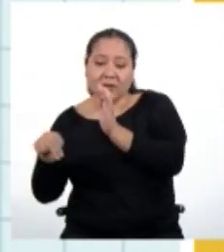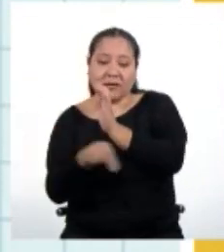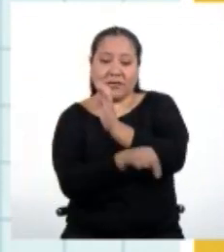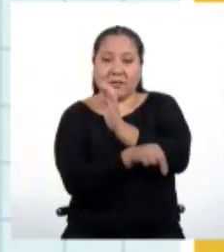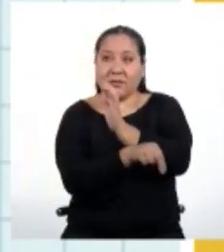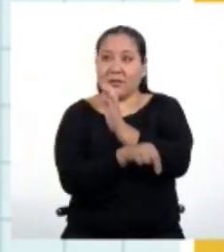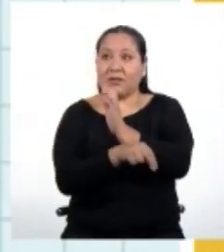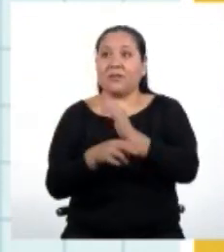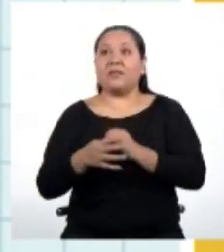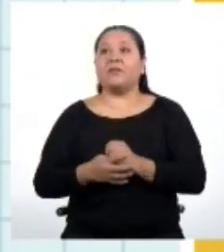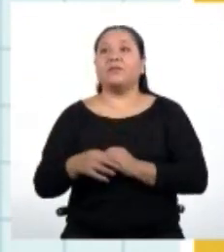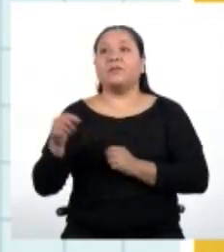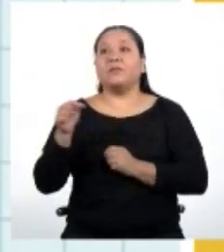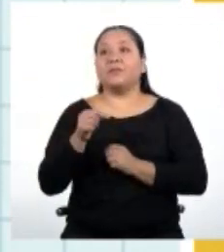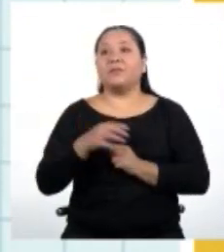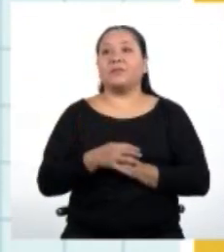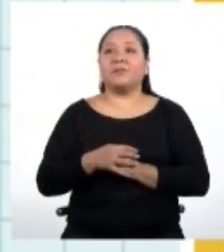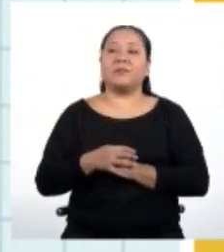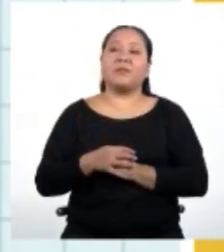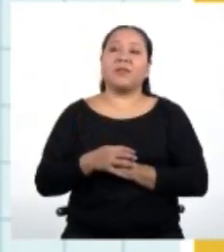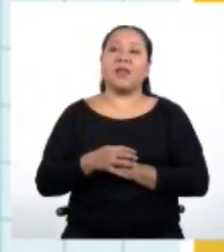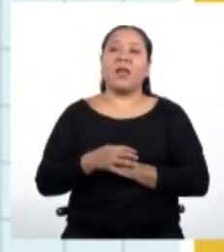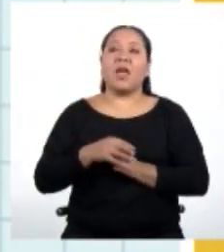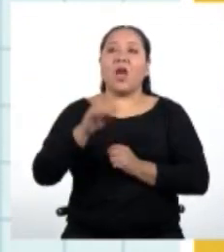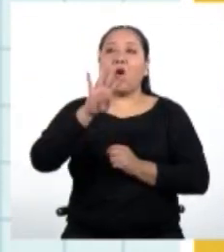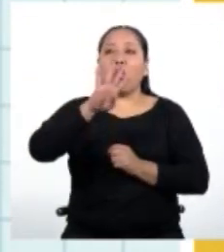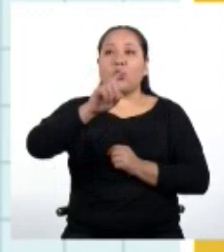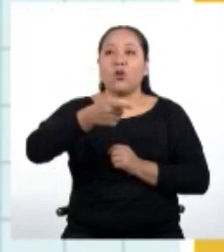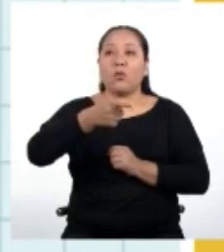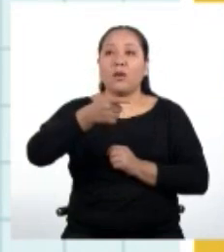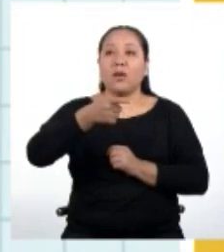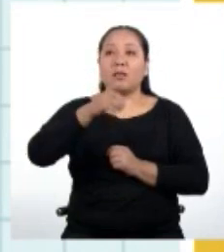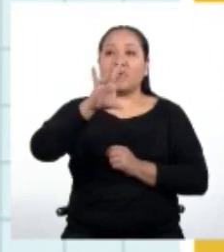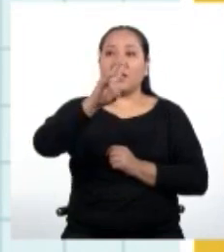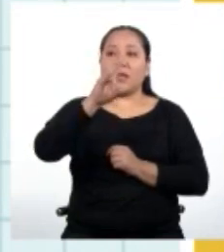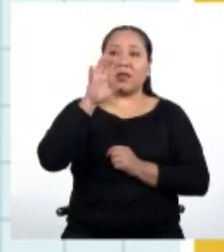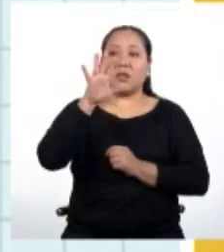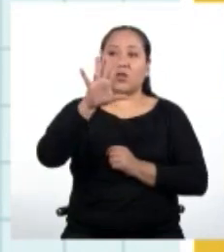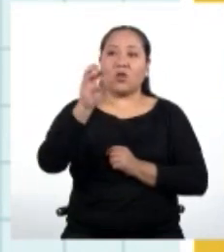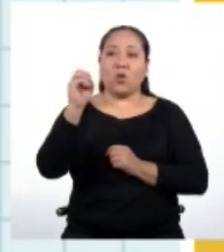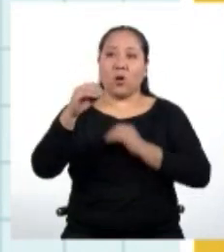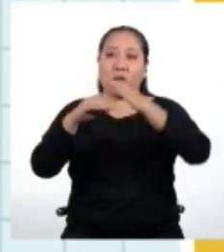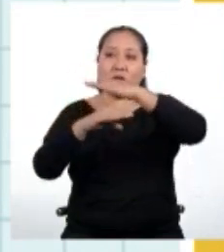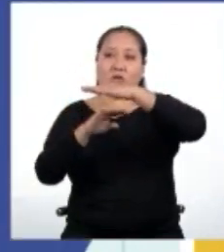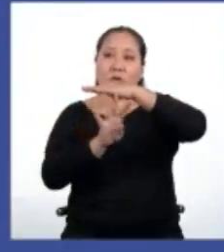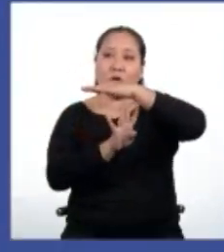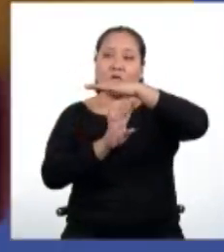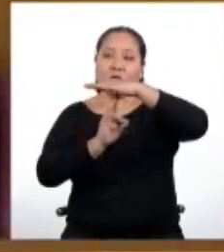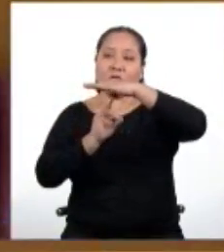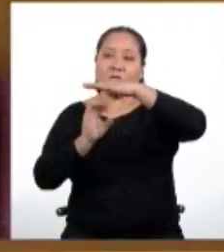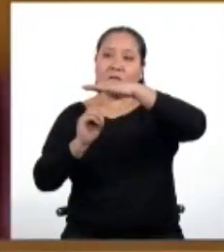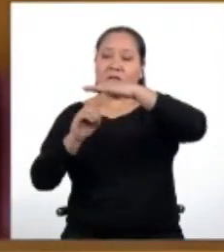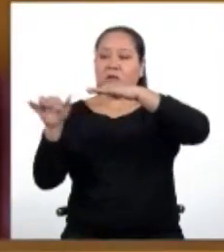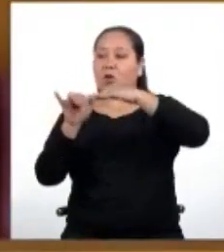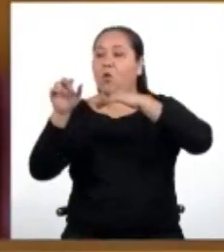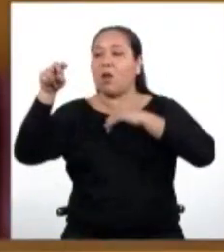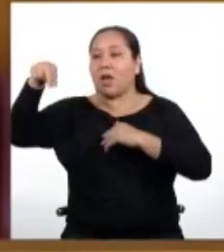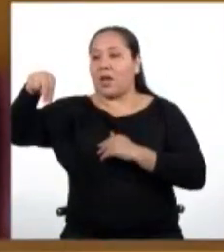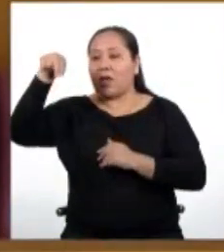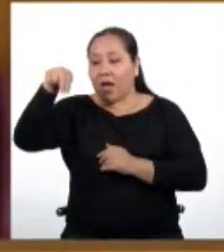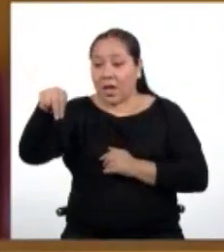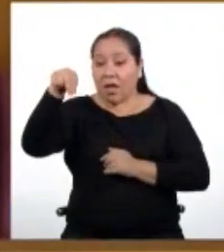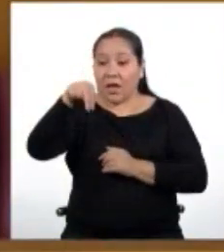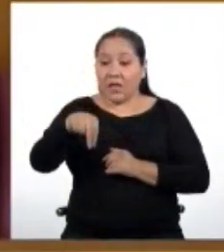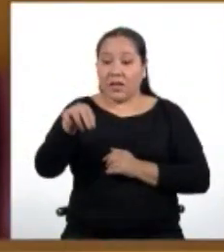a 4.750 en el primer miembro. Finalmente, obtenemos el valor de N, que es igual a 10. Gran